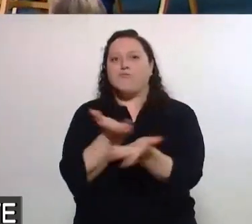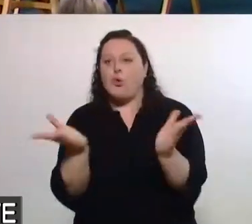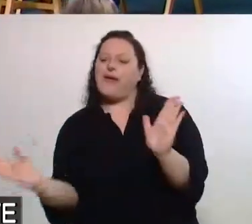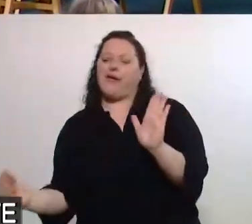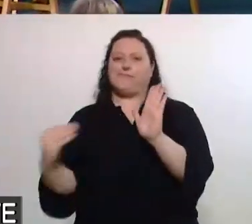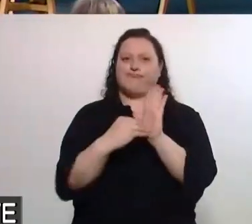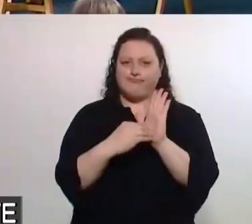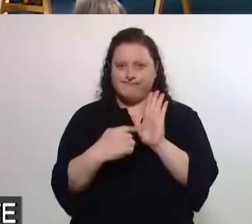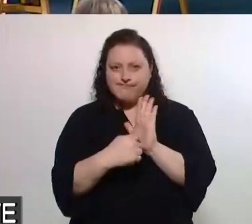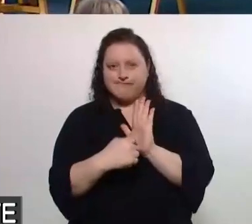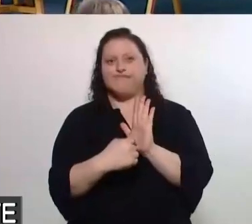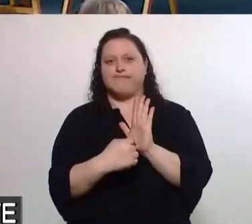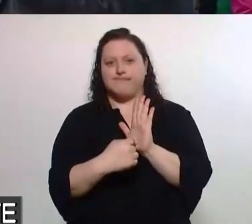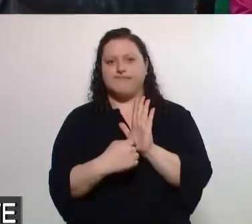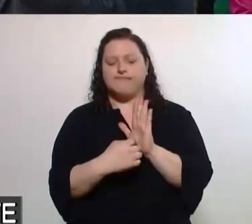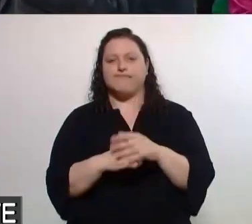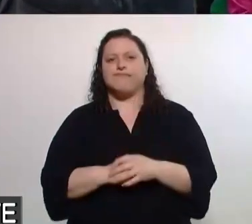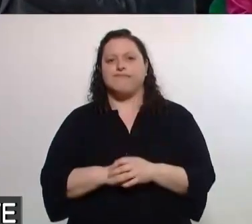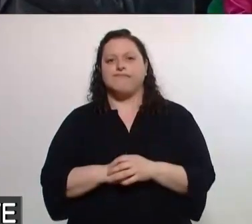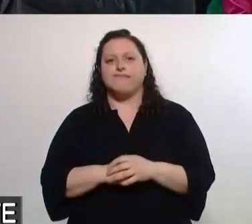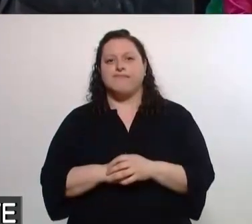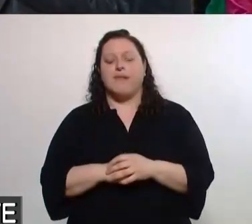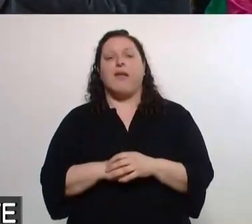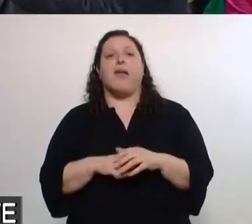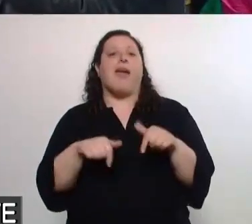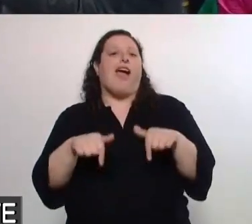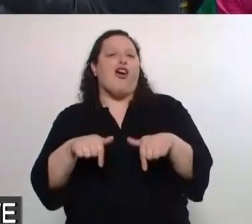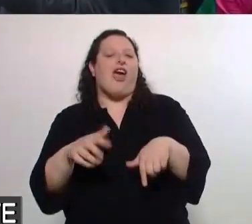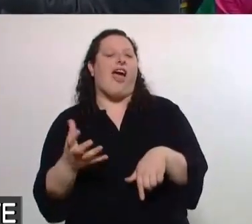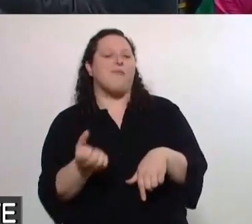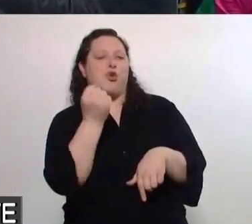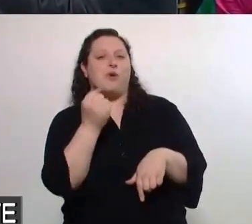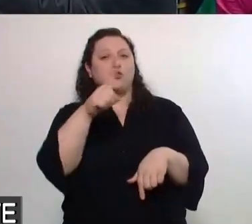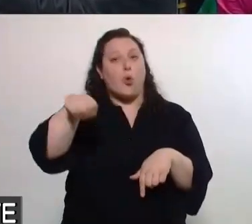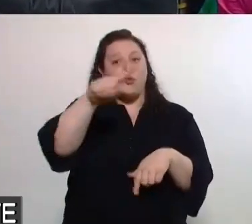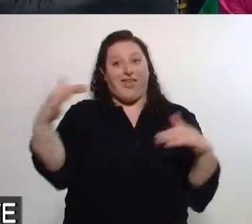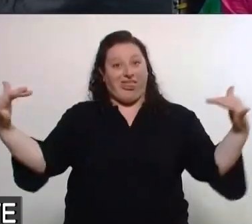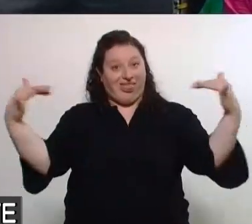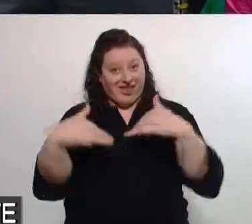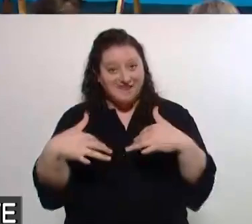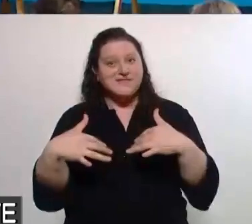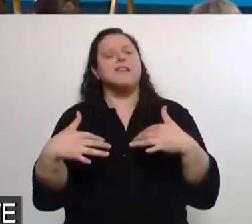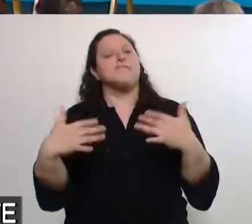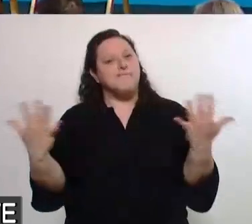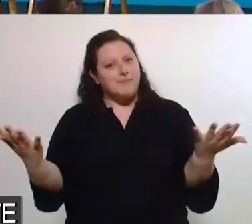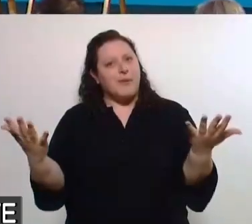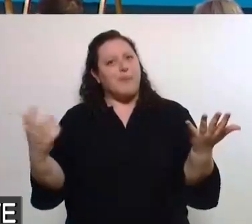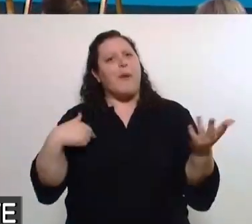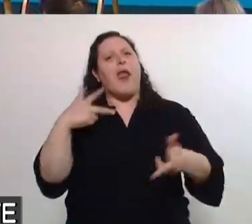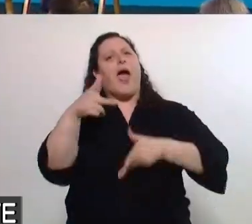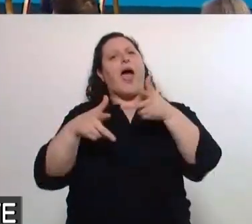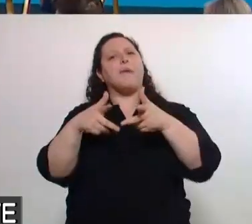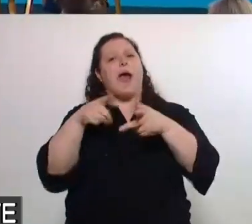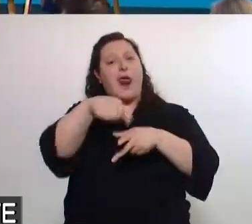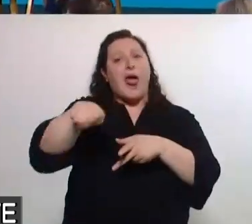quiero aprovechar que cada uno de ustedes está hoy acá para hablarles a las